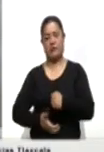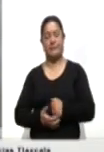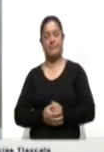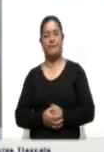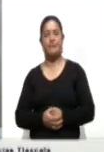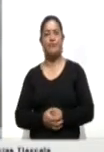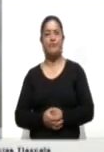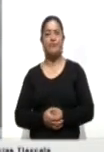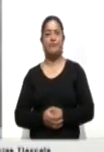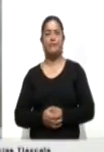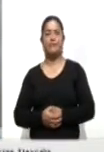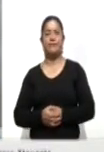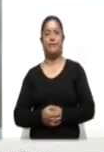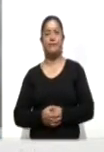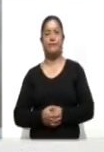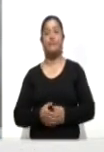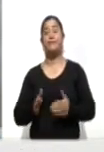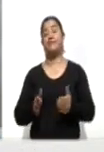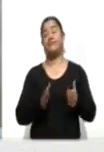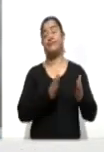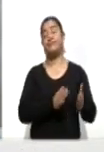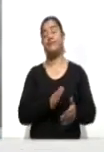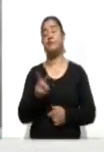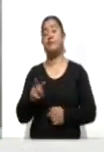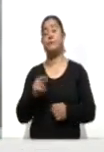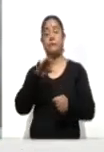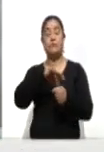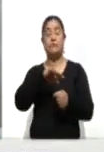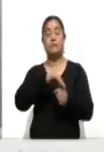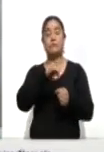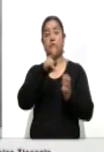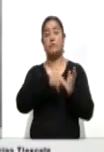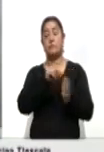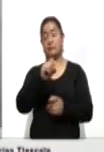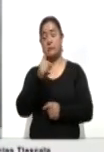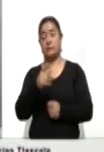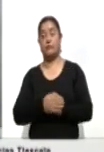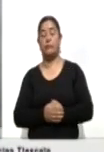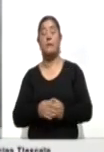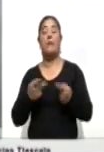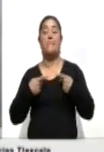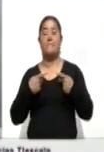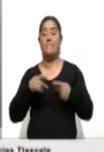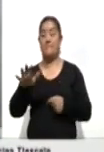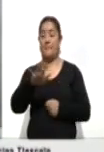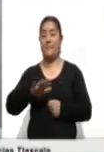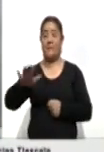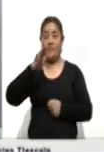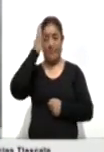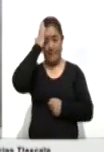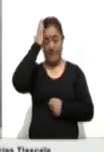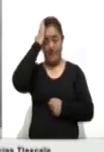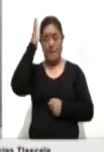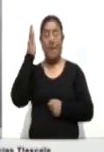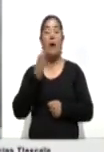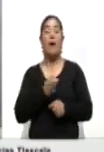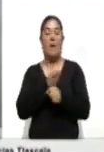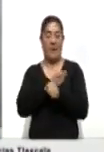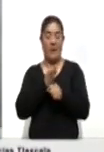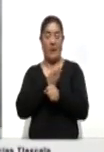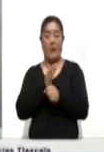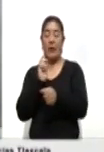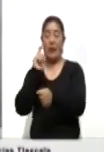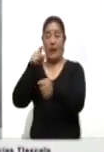más información sobre las elecciones 2021, liderazgos y militantes activos de Morena se sumaron a la candidata de la